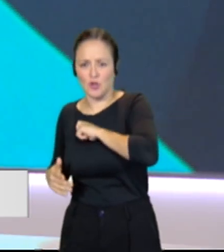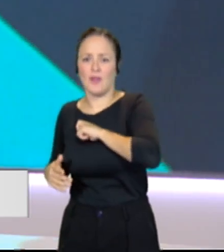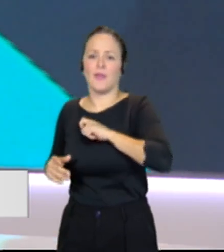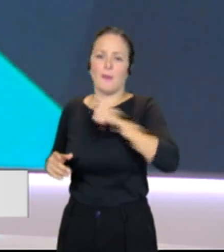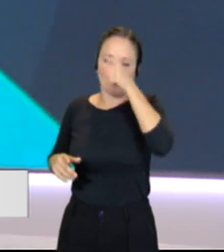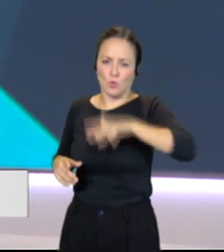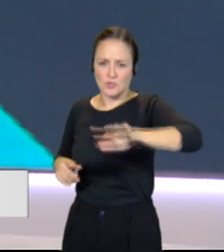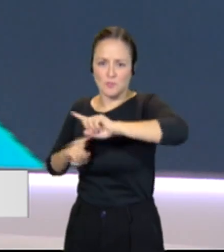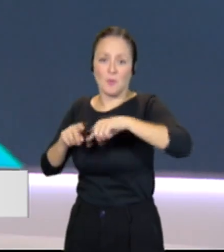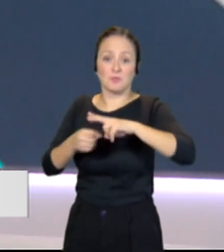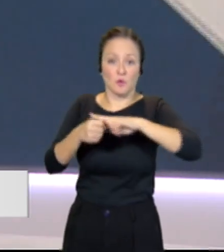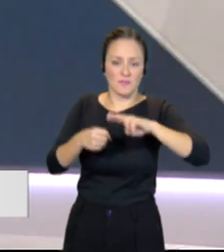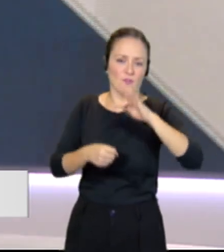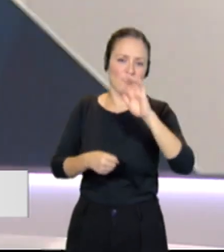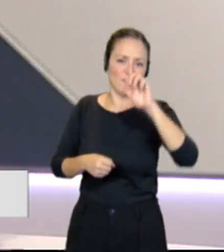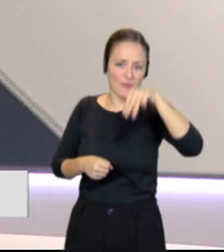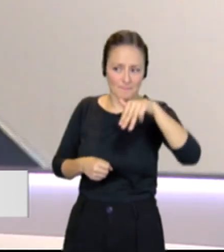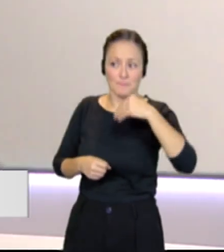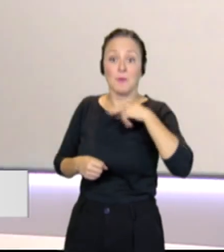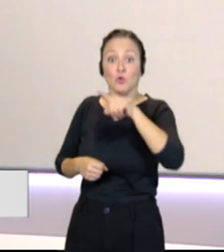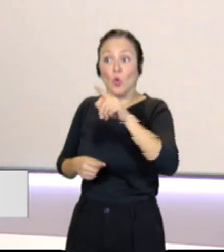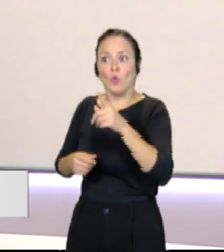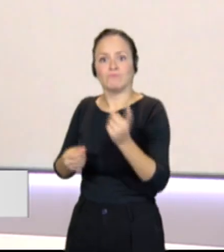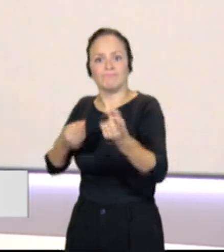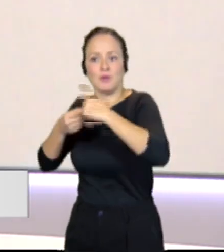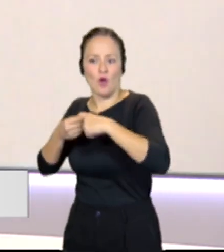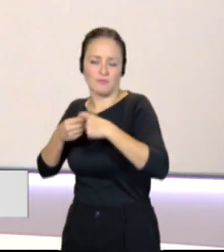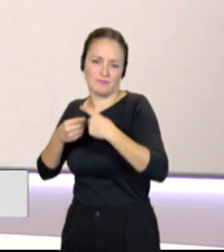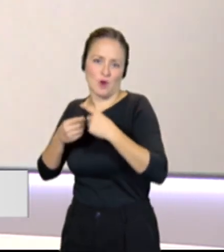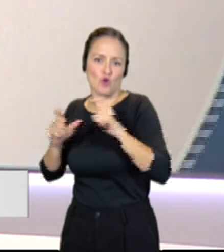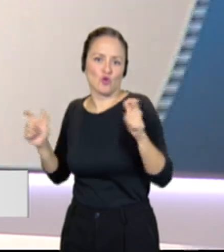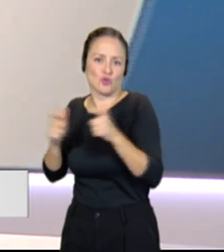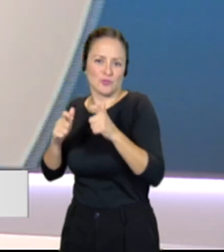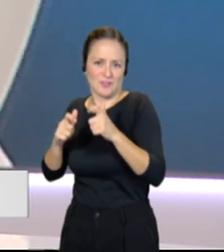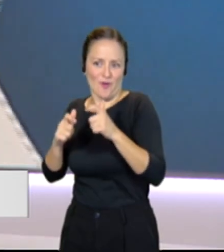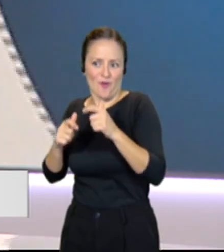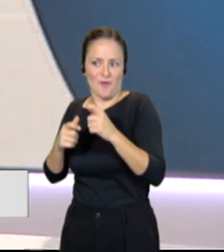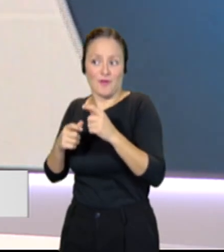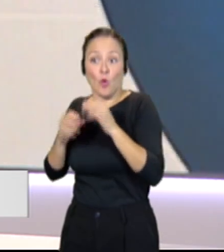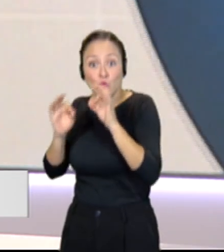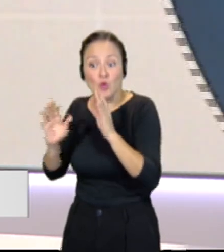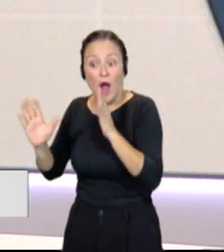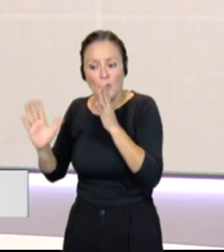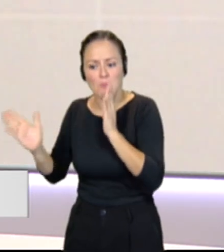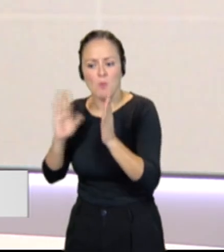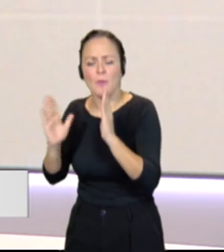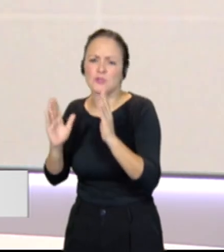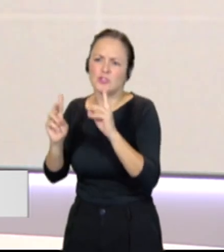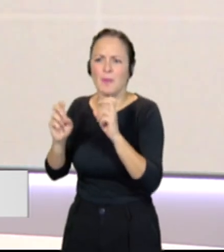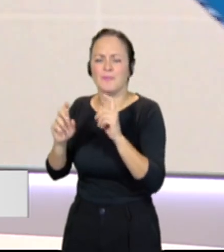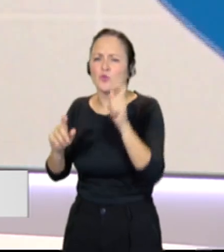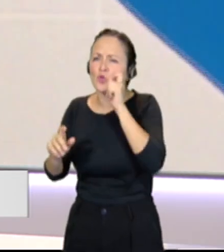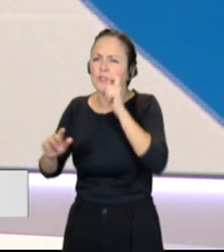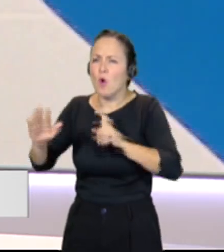miembro del Consejo Español de Turismo. Justamente ese nombramiento llega en un momento en el que se está debatiendo en Canarias el modelo de desarrollo